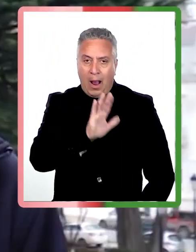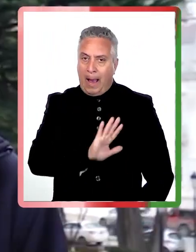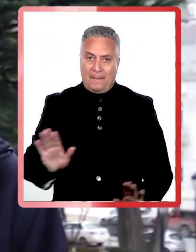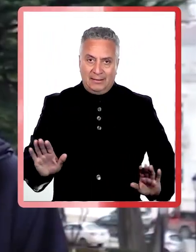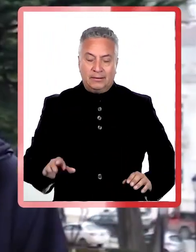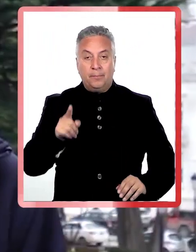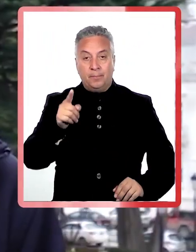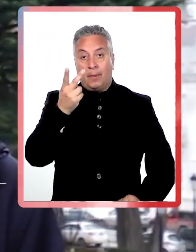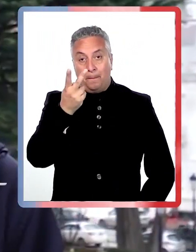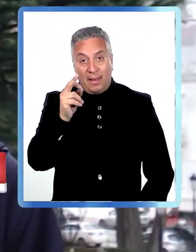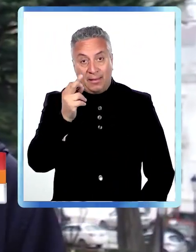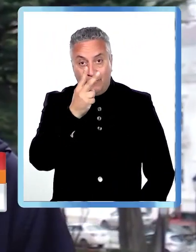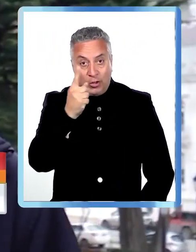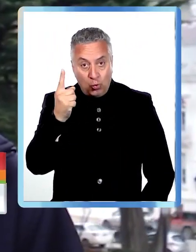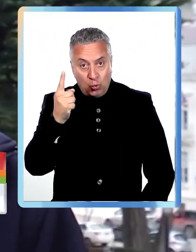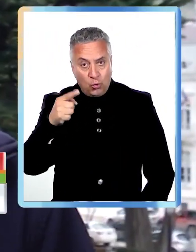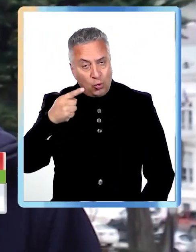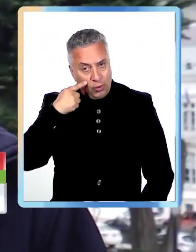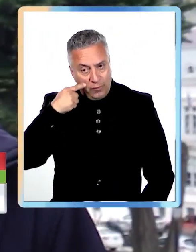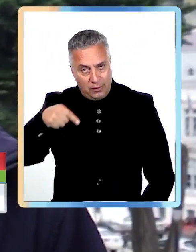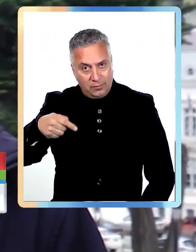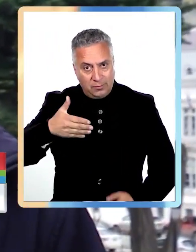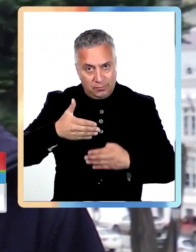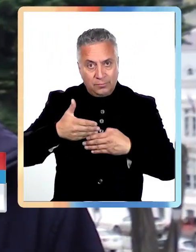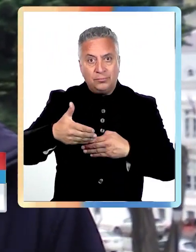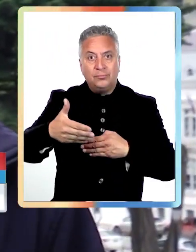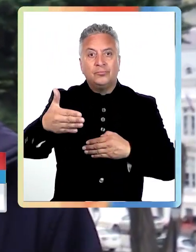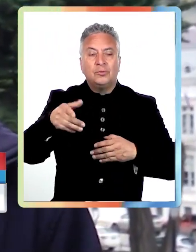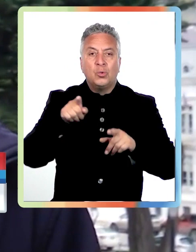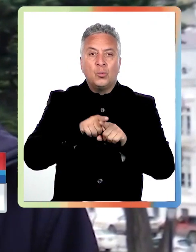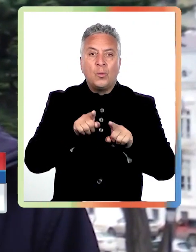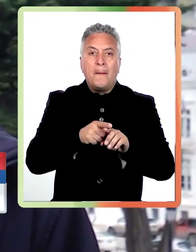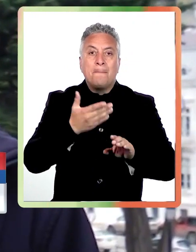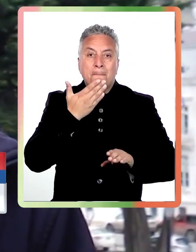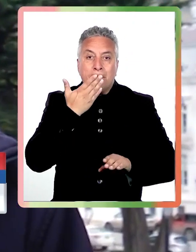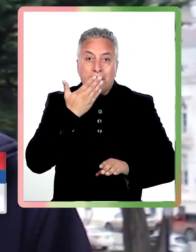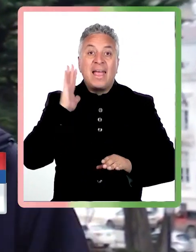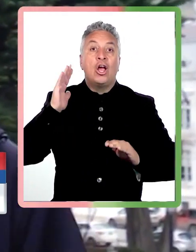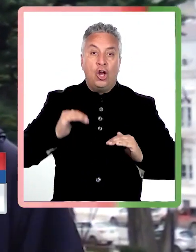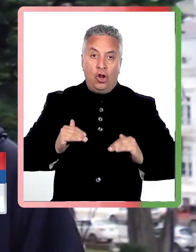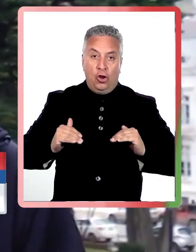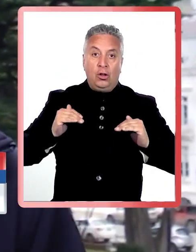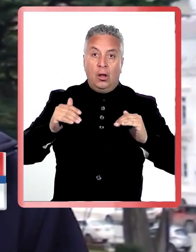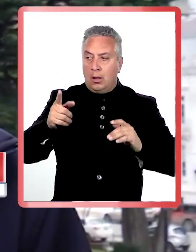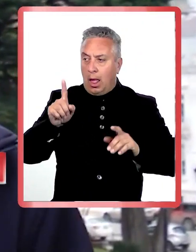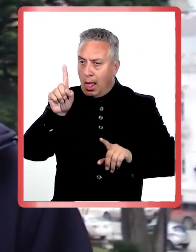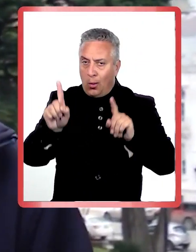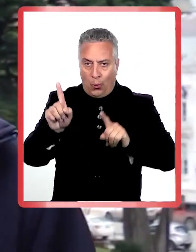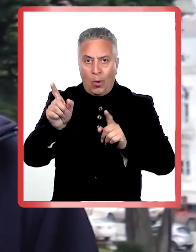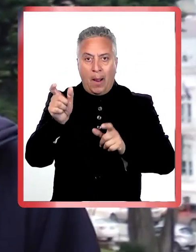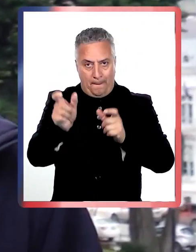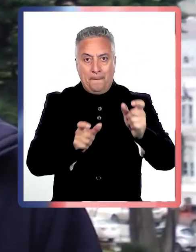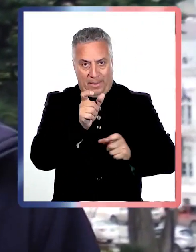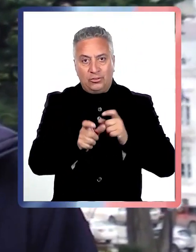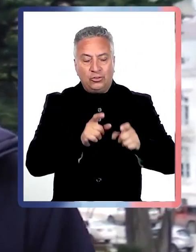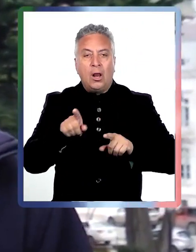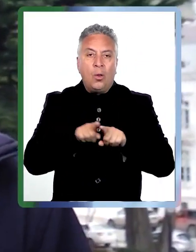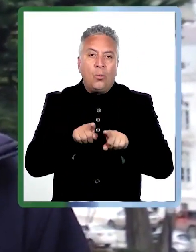hay una mejoría en esto, quedaron ciertas personas que son las personas con enfermedades